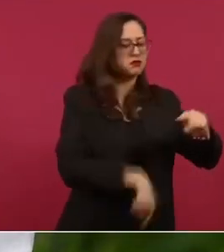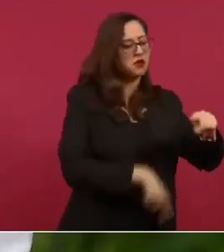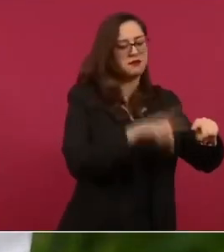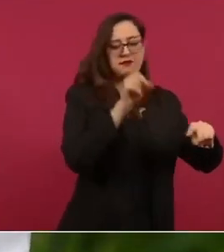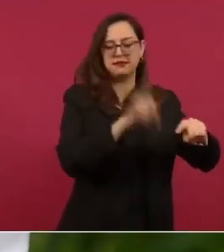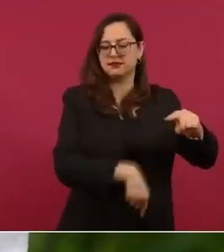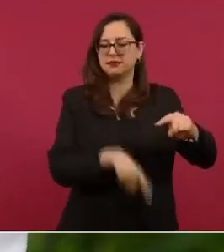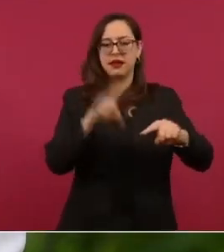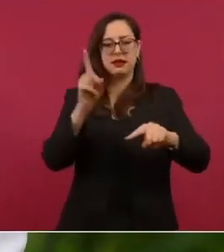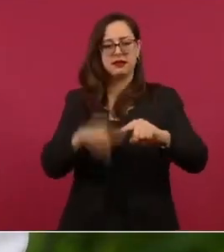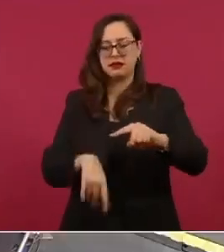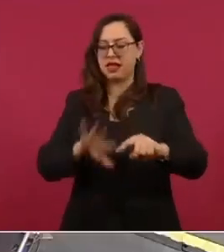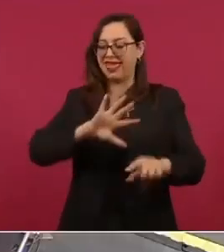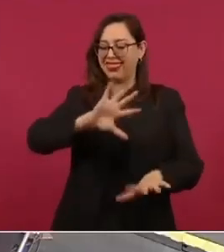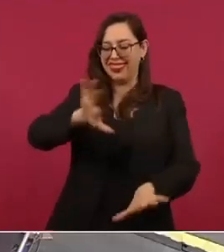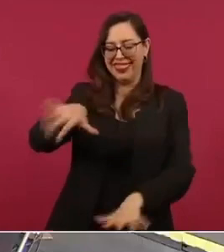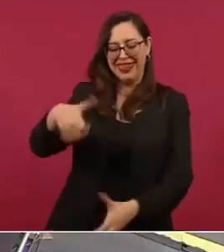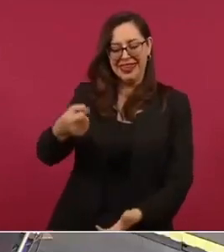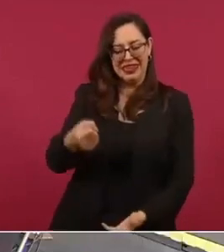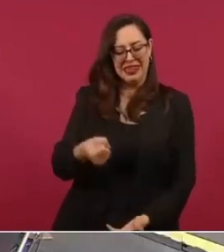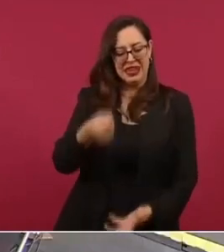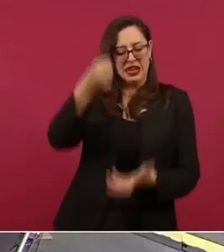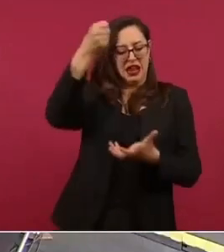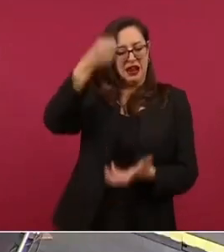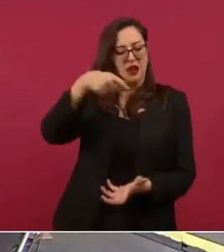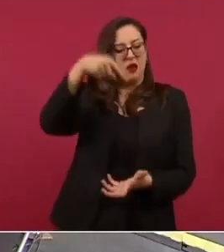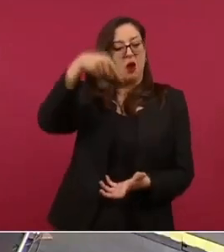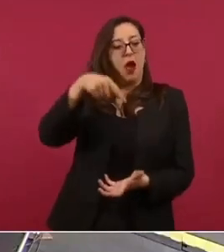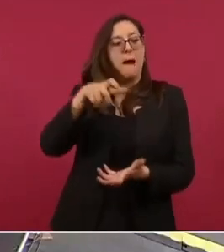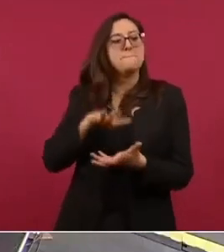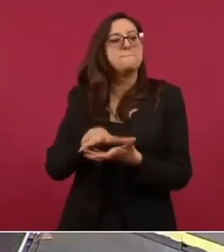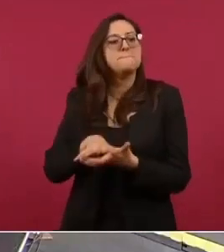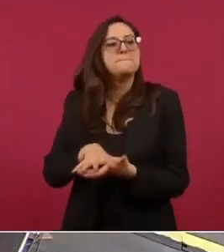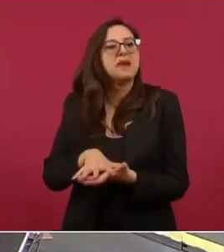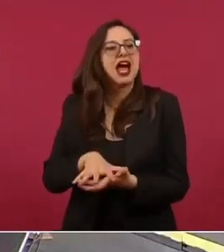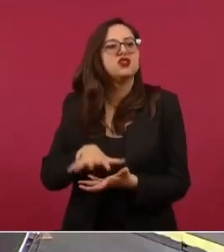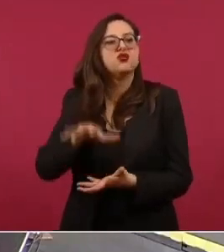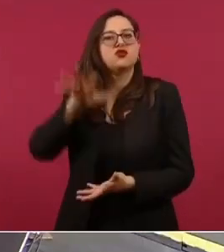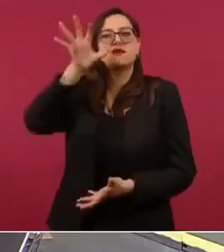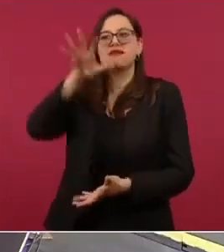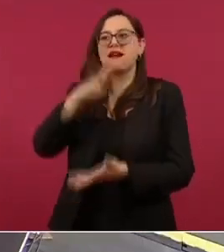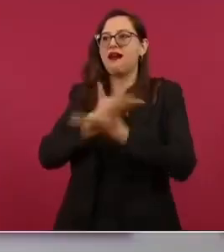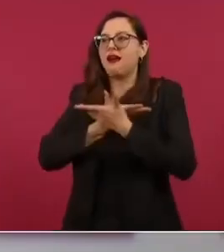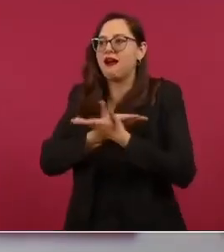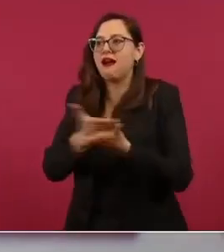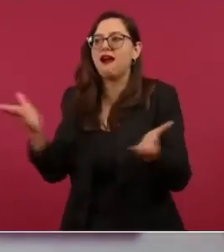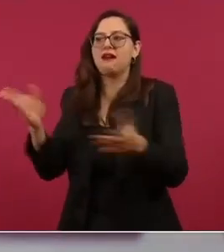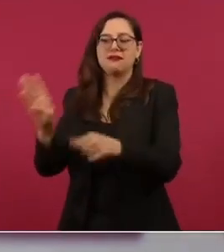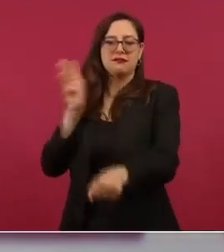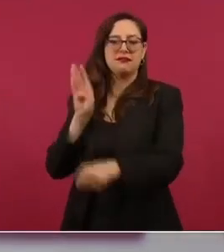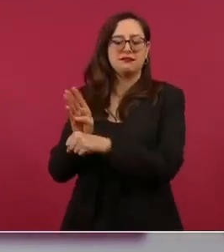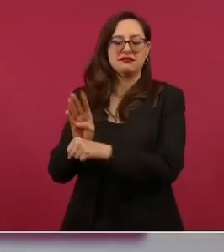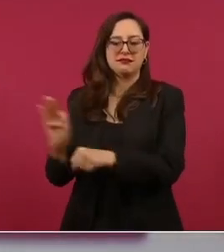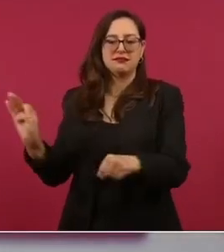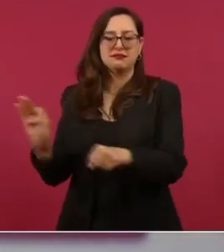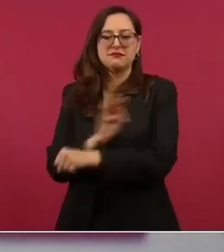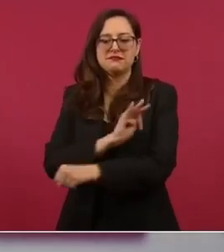obtenido y ahorrado en beneficio de las mayorías del pueblo y de manera específica